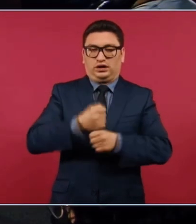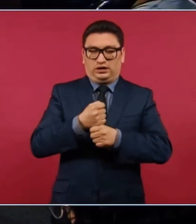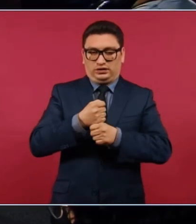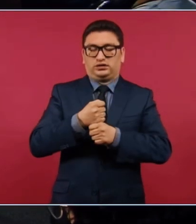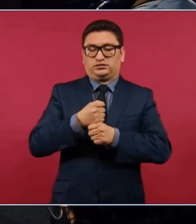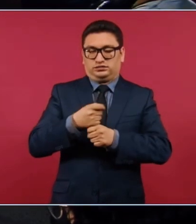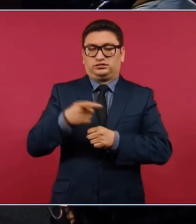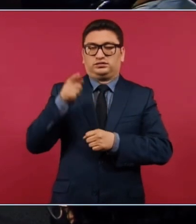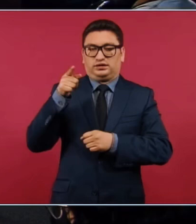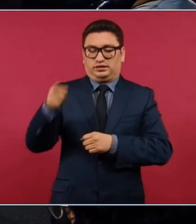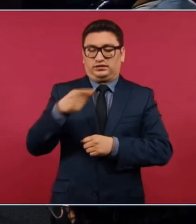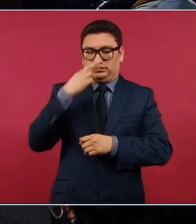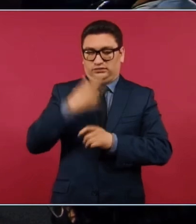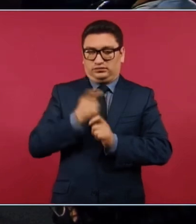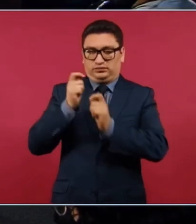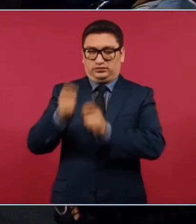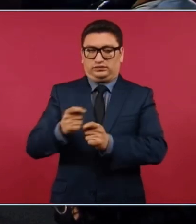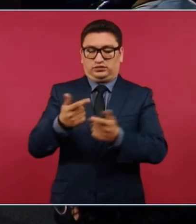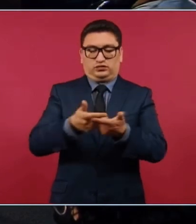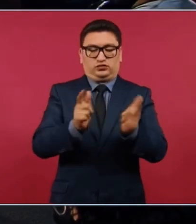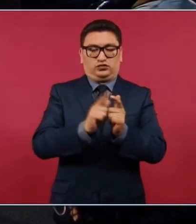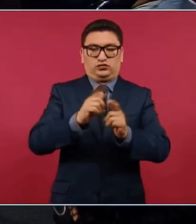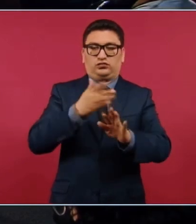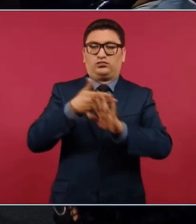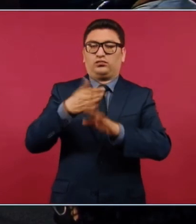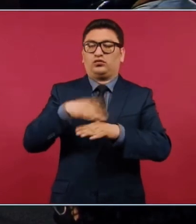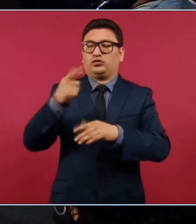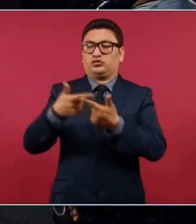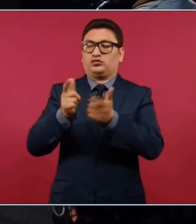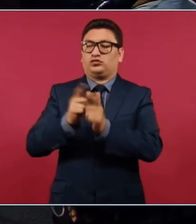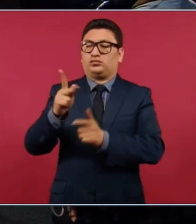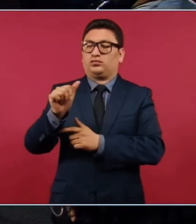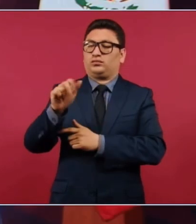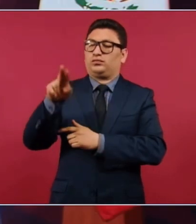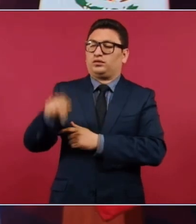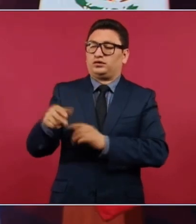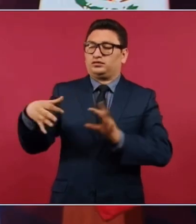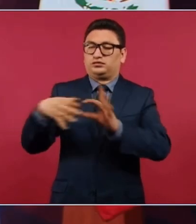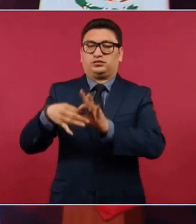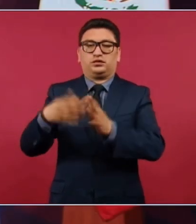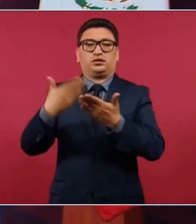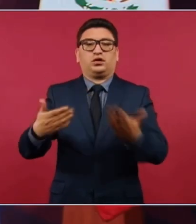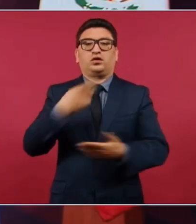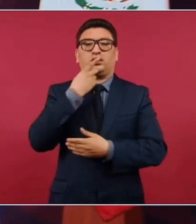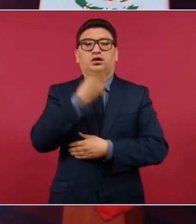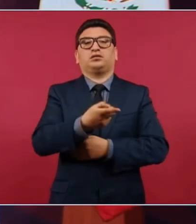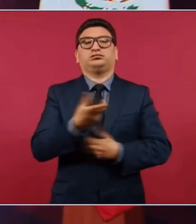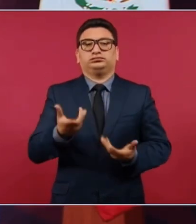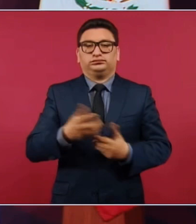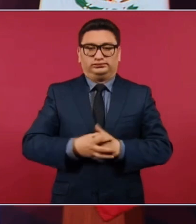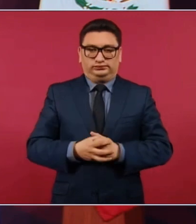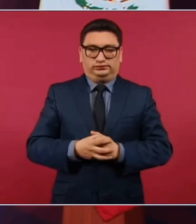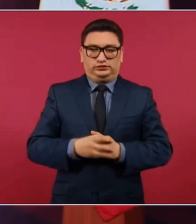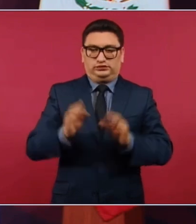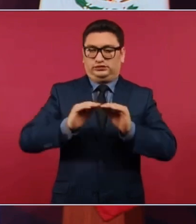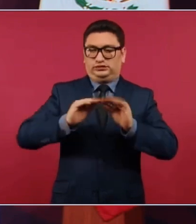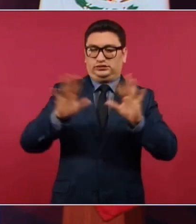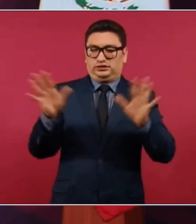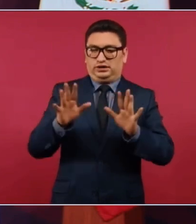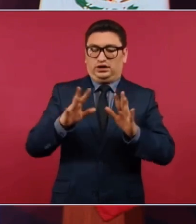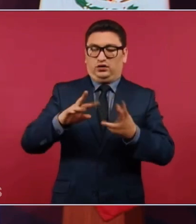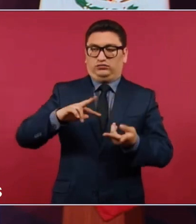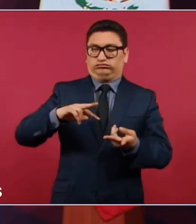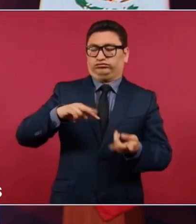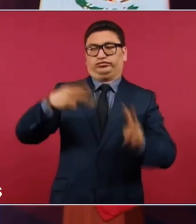es un golpe para la oposición porque está fundada en esos cimientos panistas. ¿Qué van a decir ahora? Y desde luego es un revés